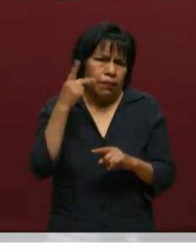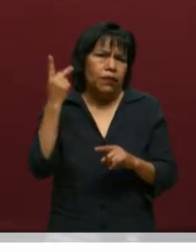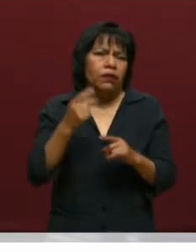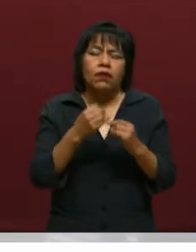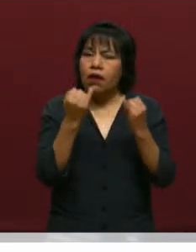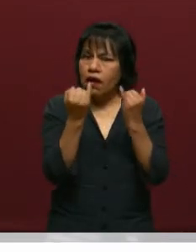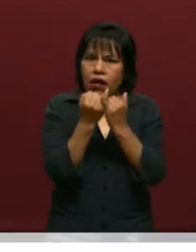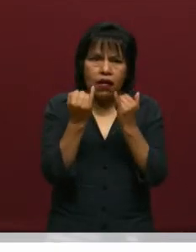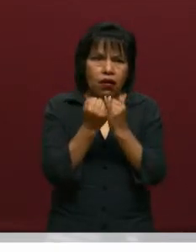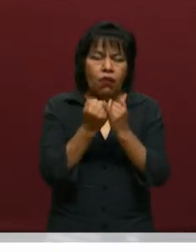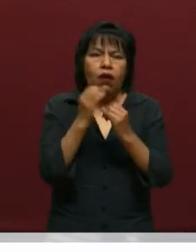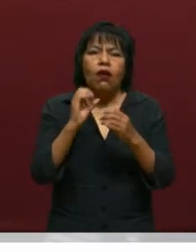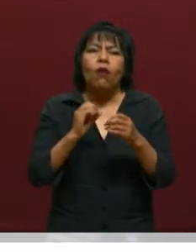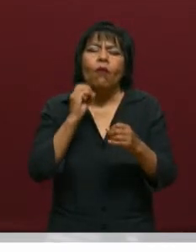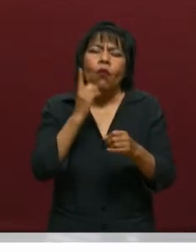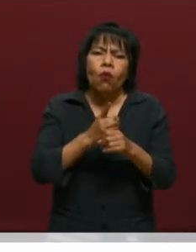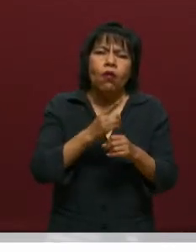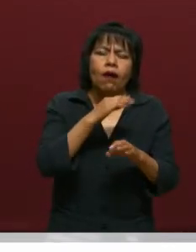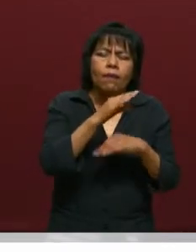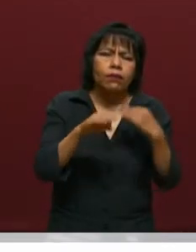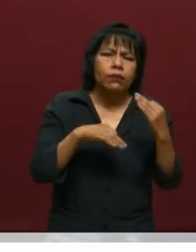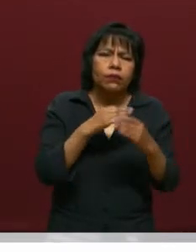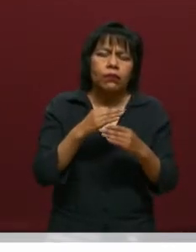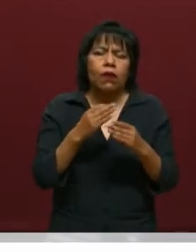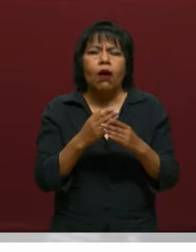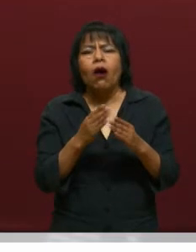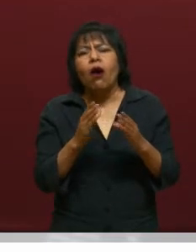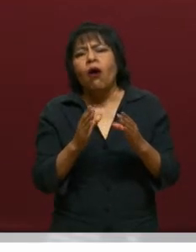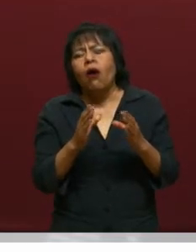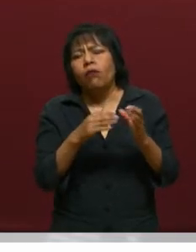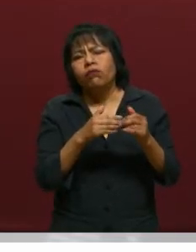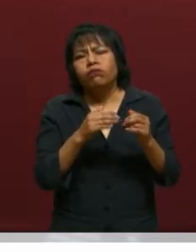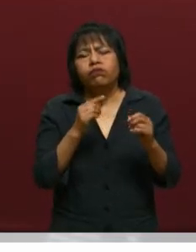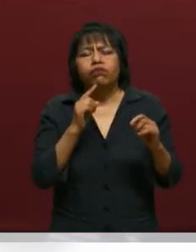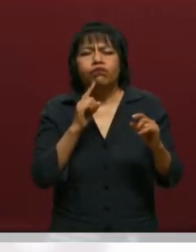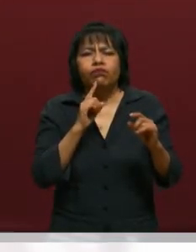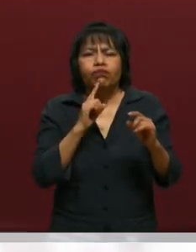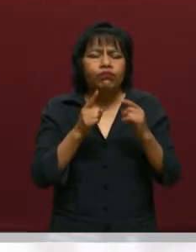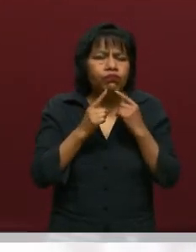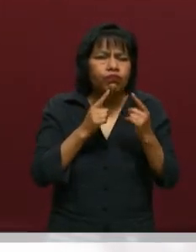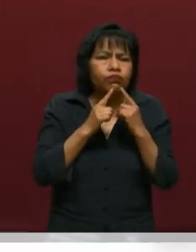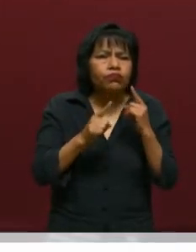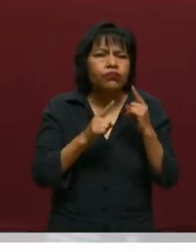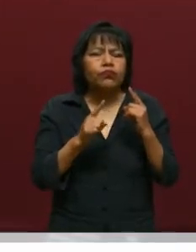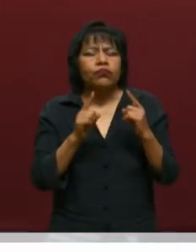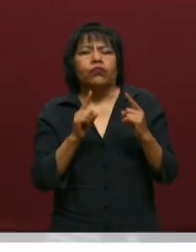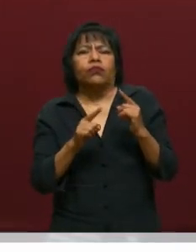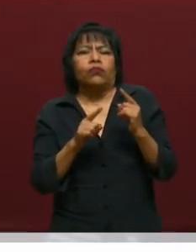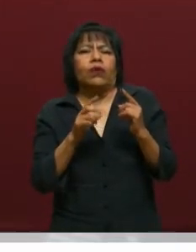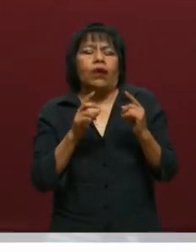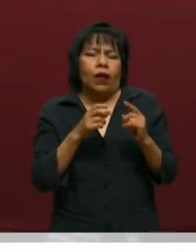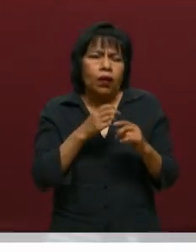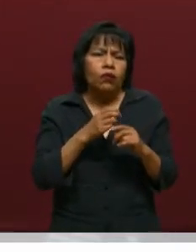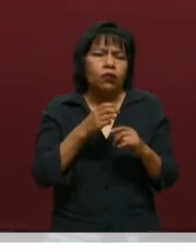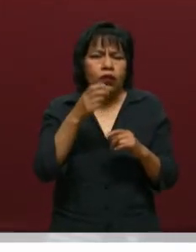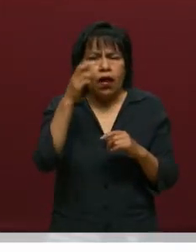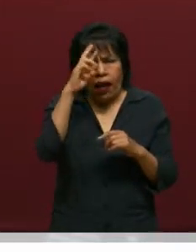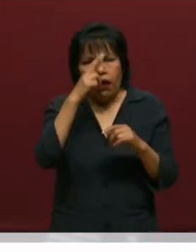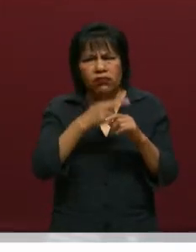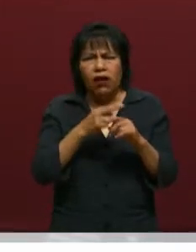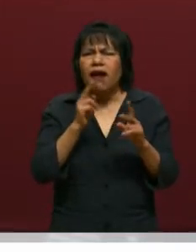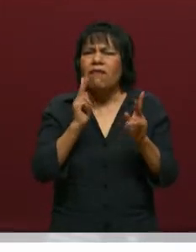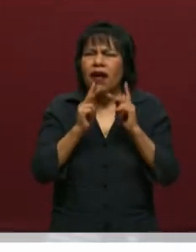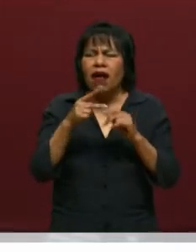esta es una gran oportunidad para que exista un espacio de discusión en donde estos titulares comparten su